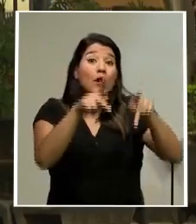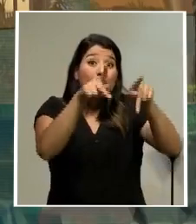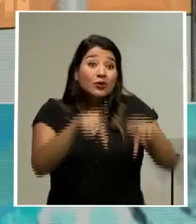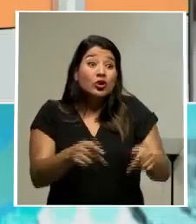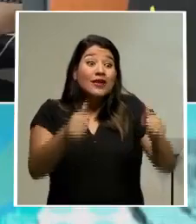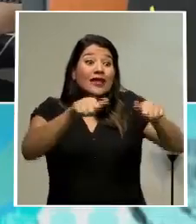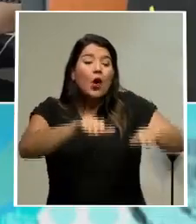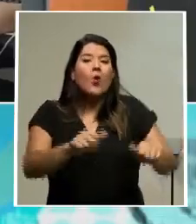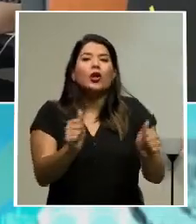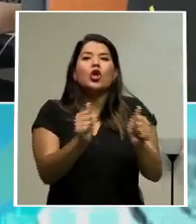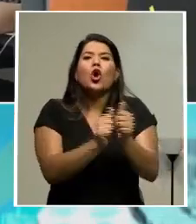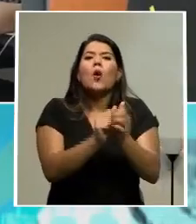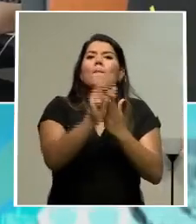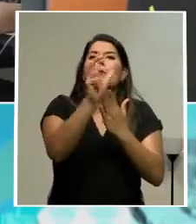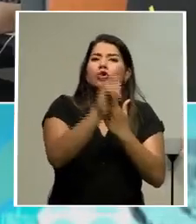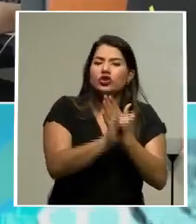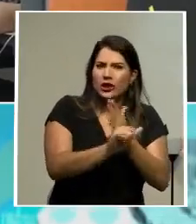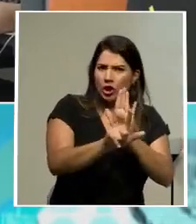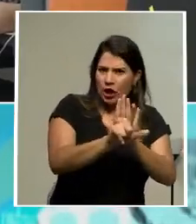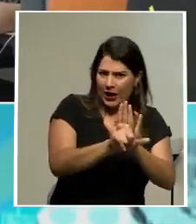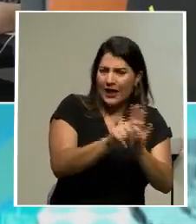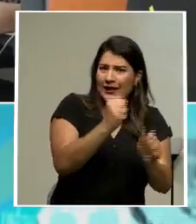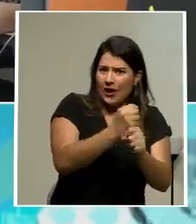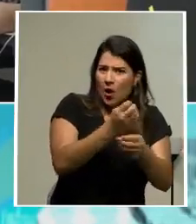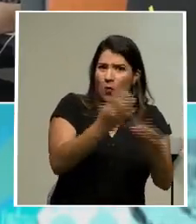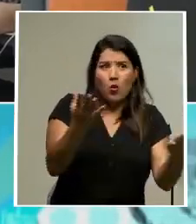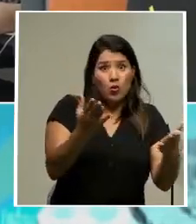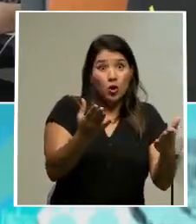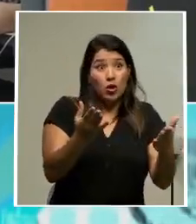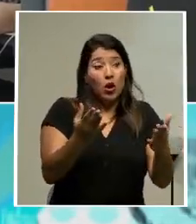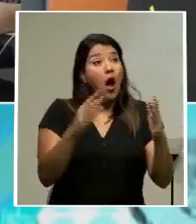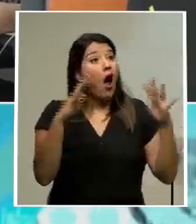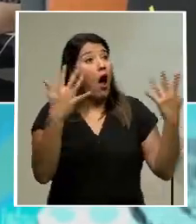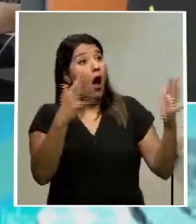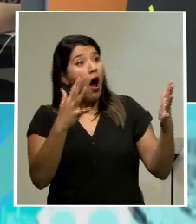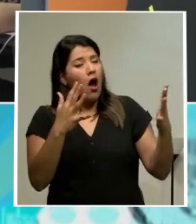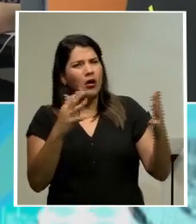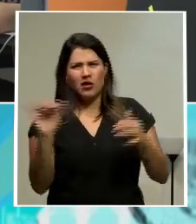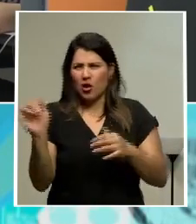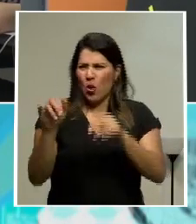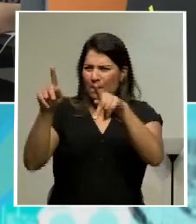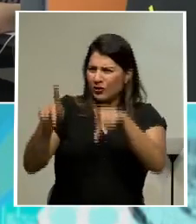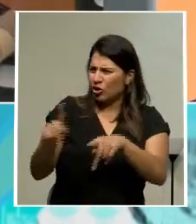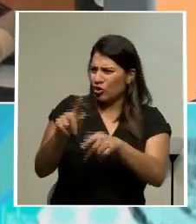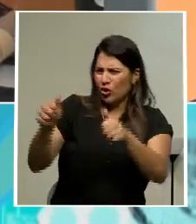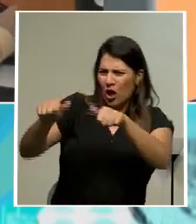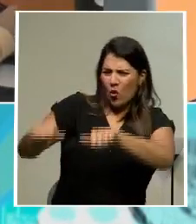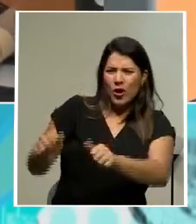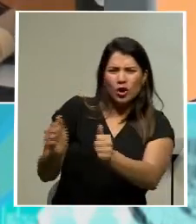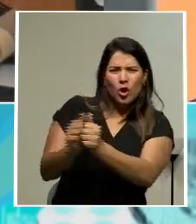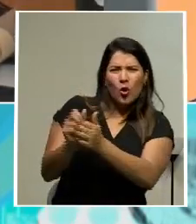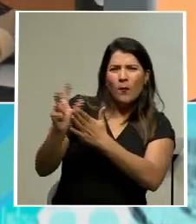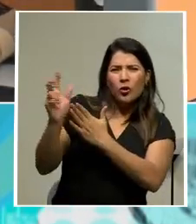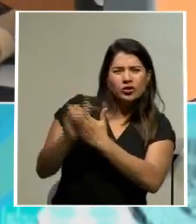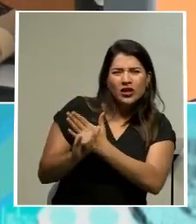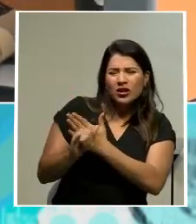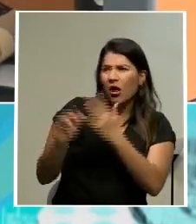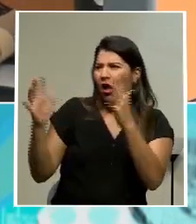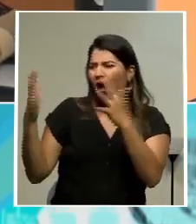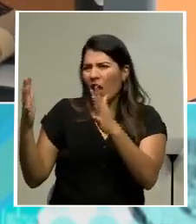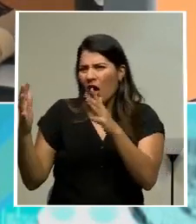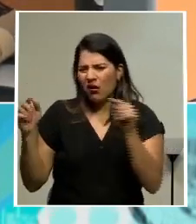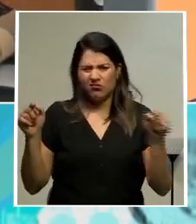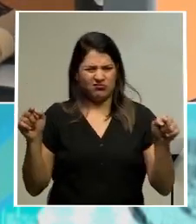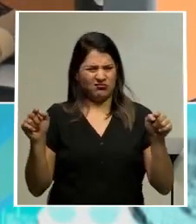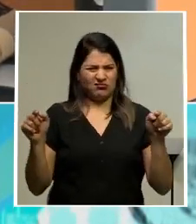de la sala. Igual lo hace la gente que está en contra del proyecto. Así que esto ha generado confusión. Y bueno, es que hay muchísimo